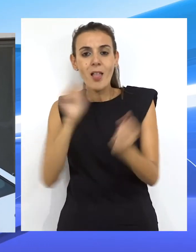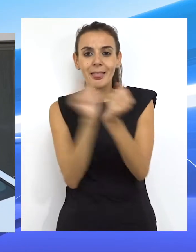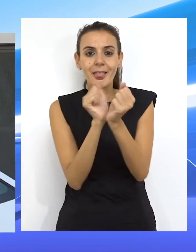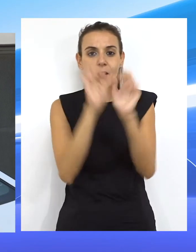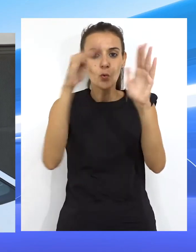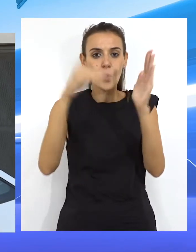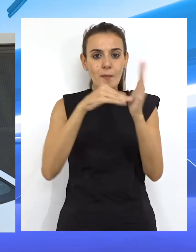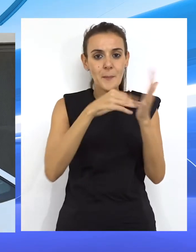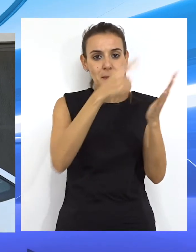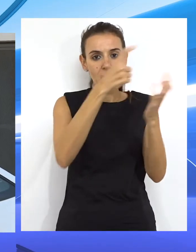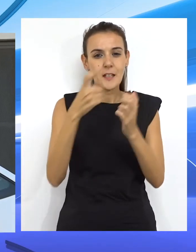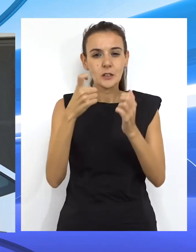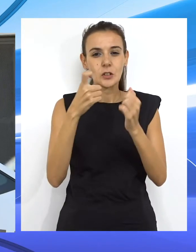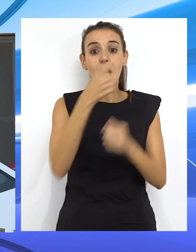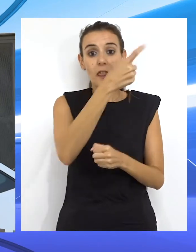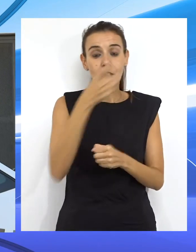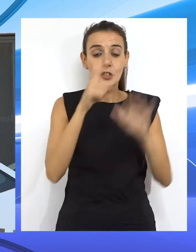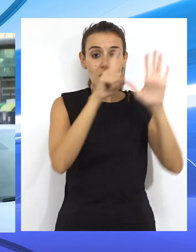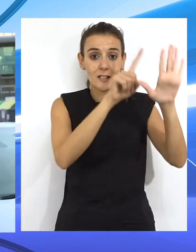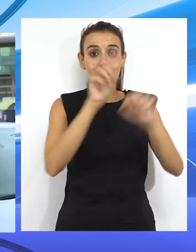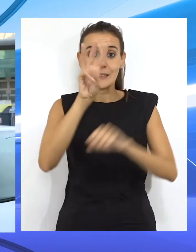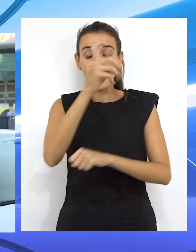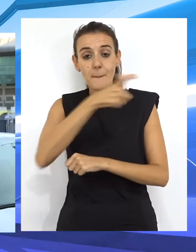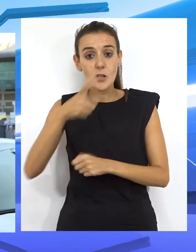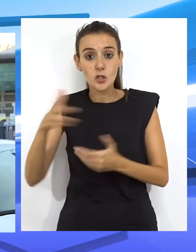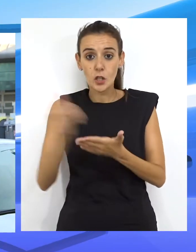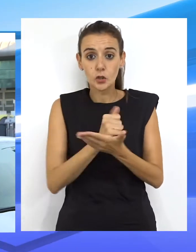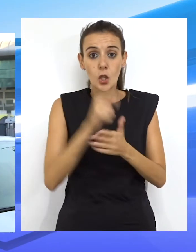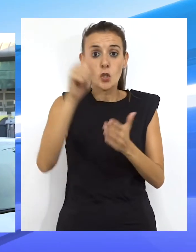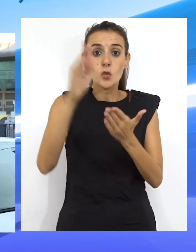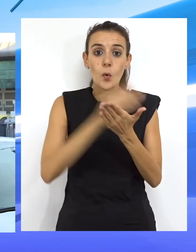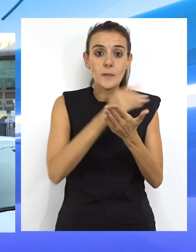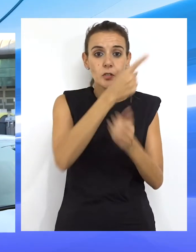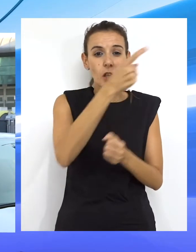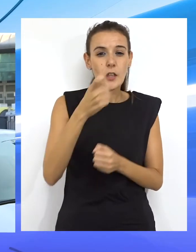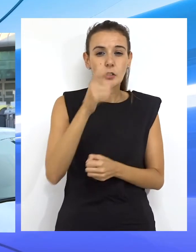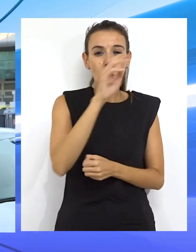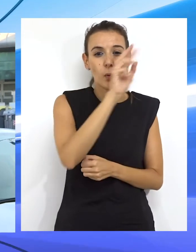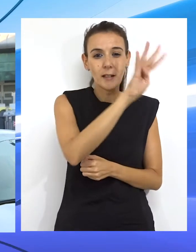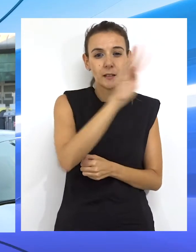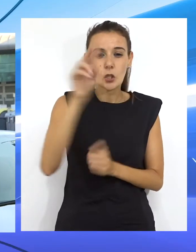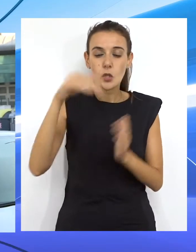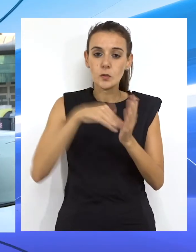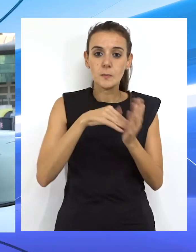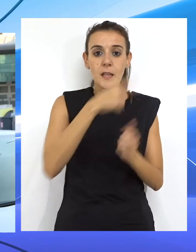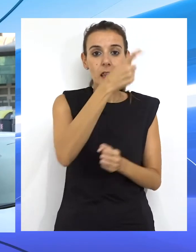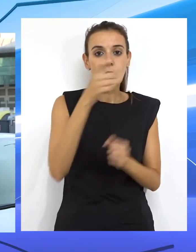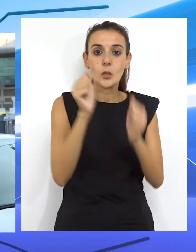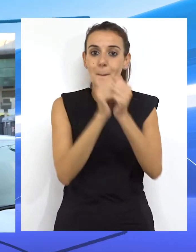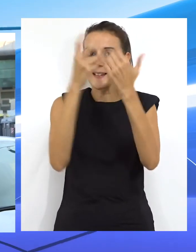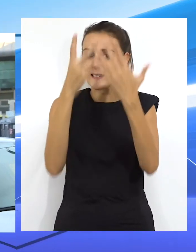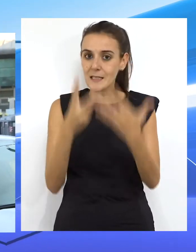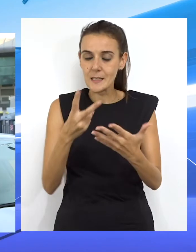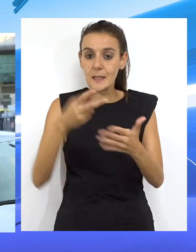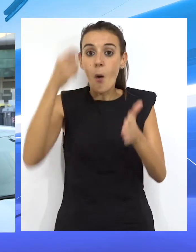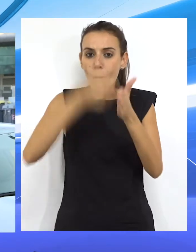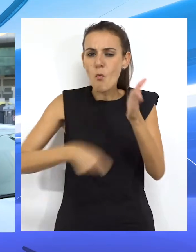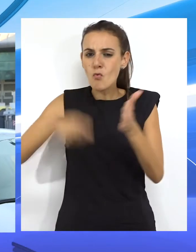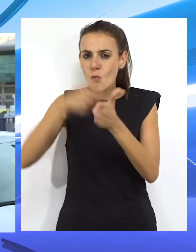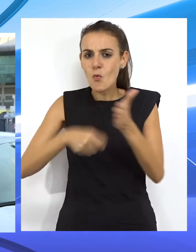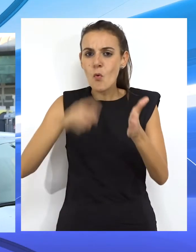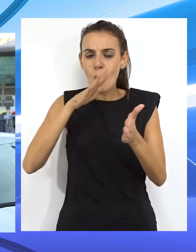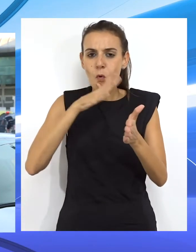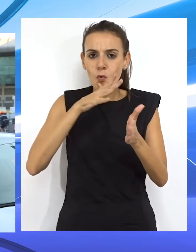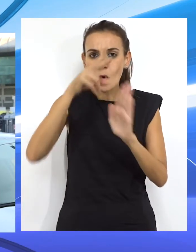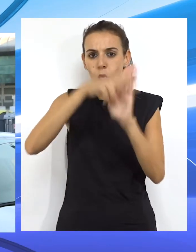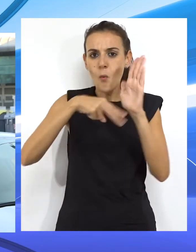.173 personas y propusieron 1.142.127 sanciones por incumplir las